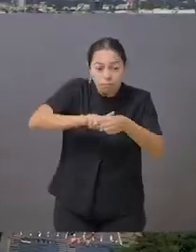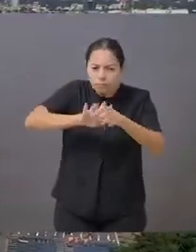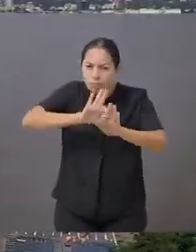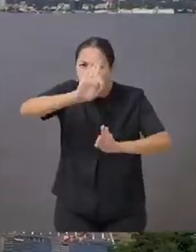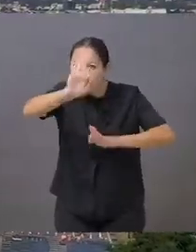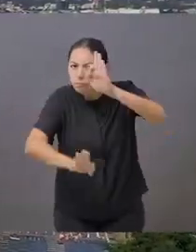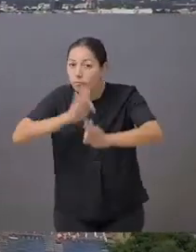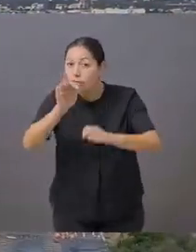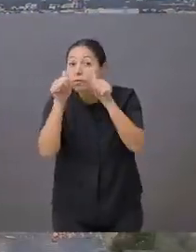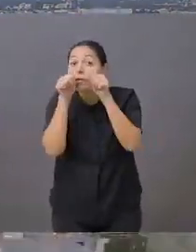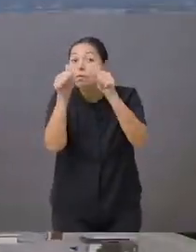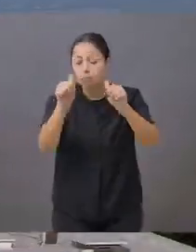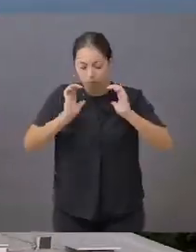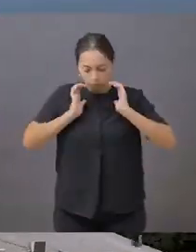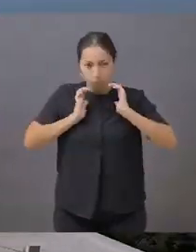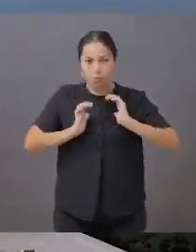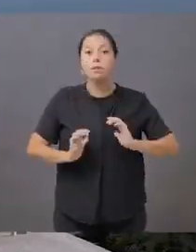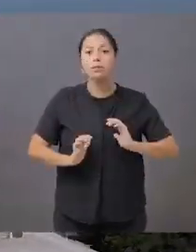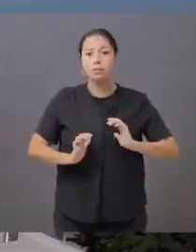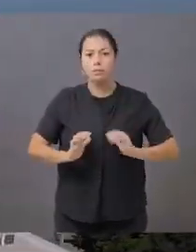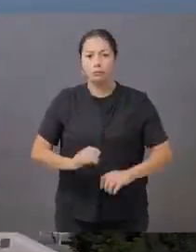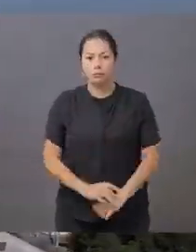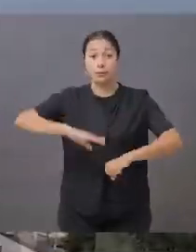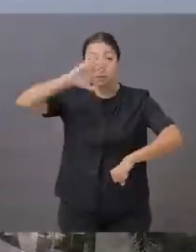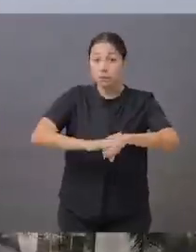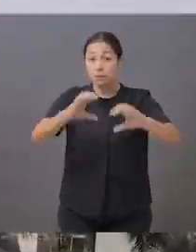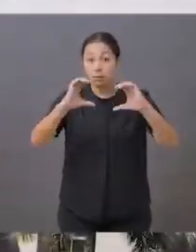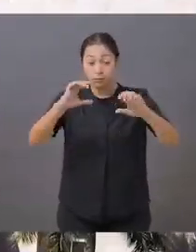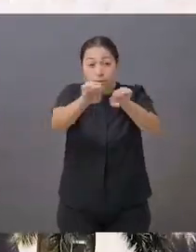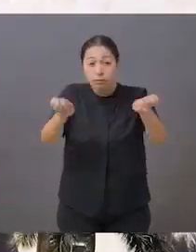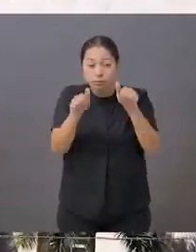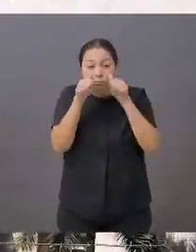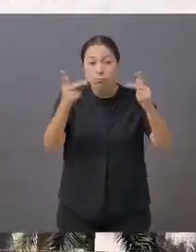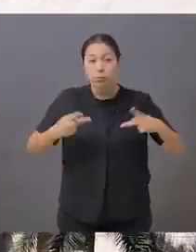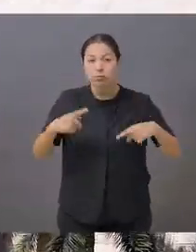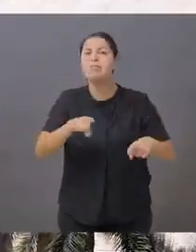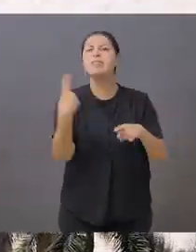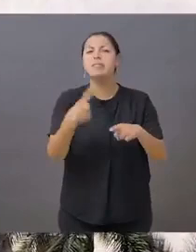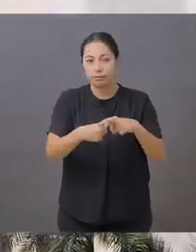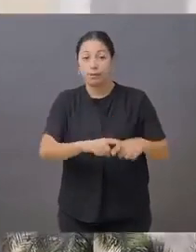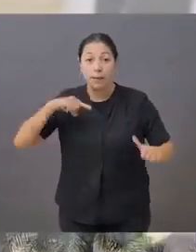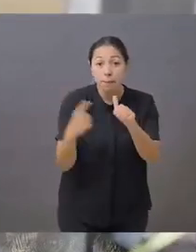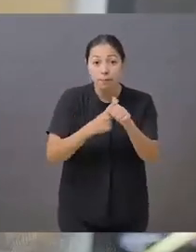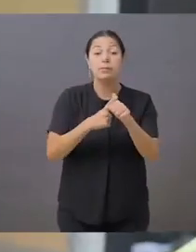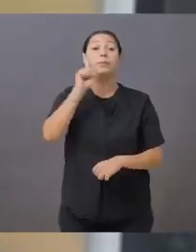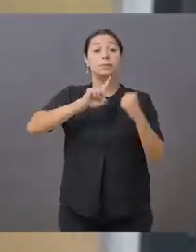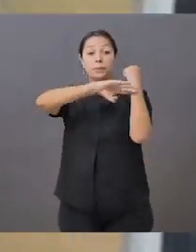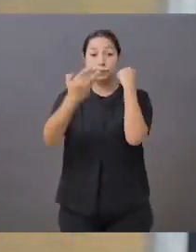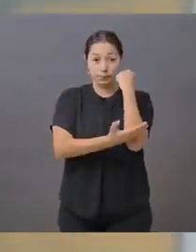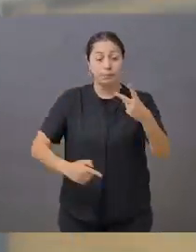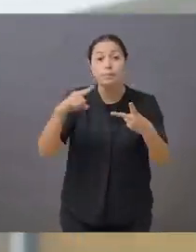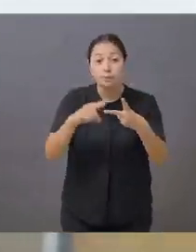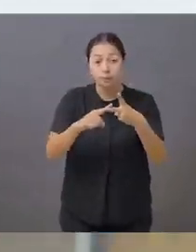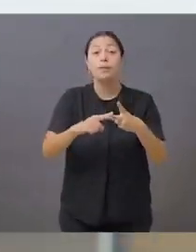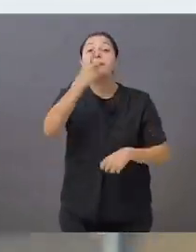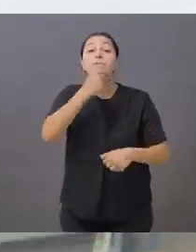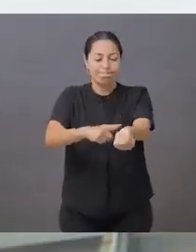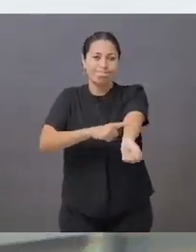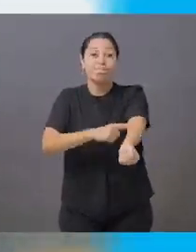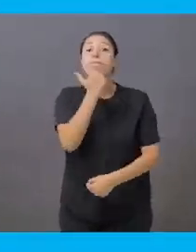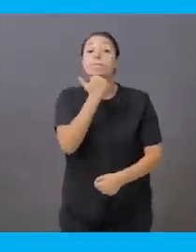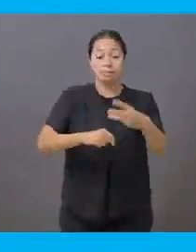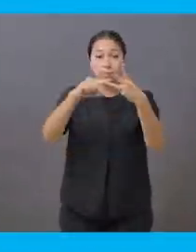paciente a un centro de salud para revisión física y atención. Para maximizar la prevención, la unidad está contactando activamente a las personas con